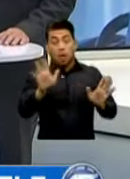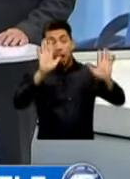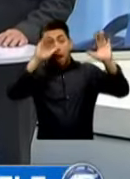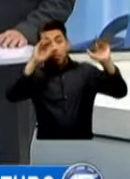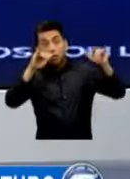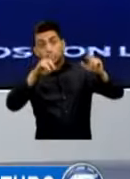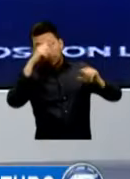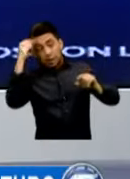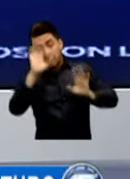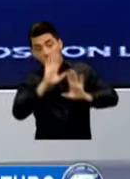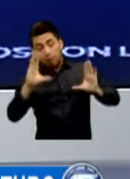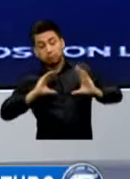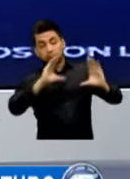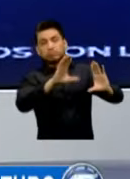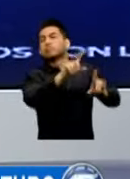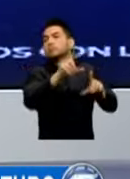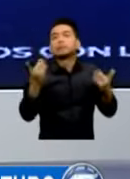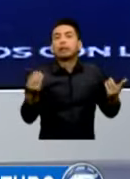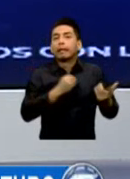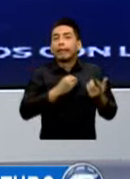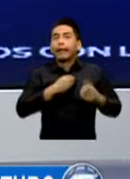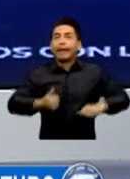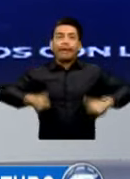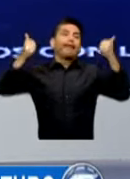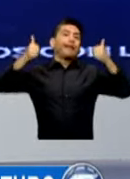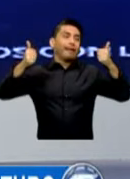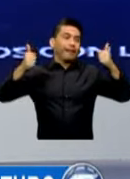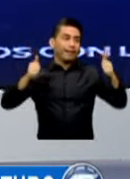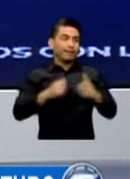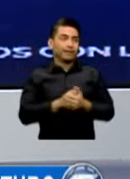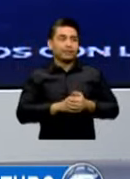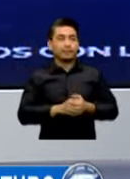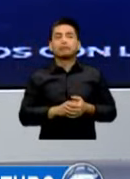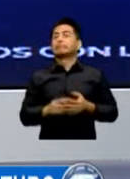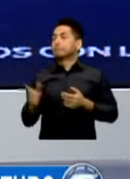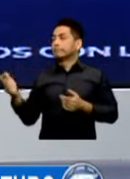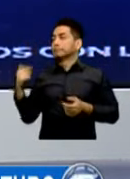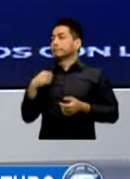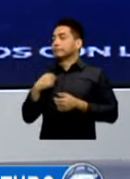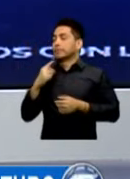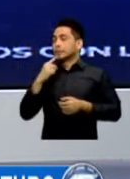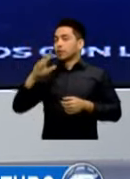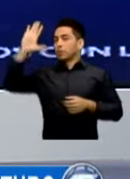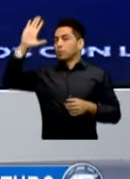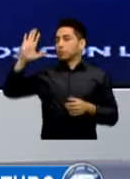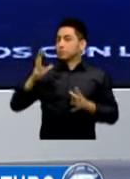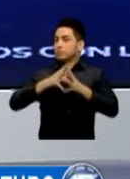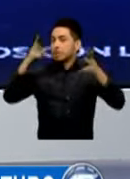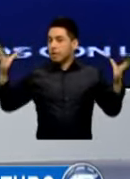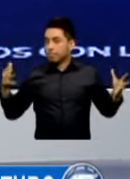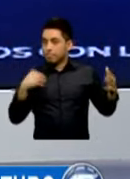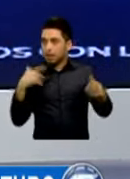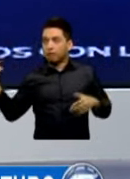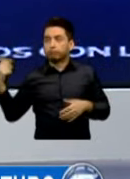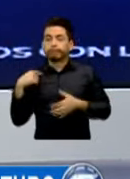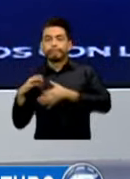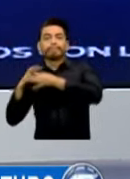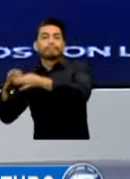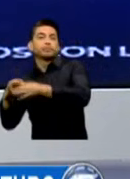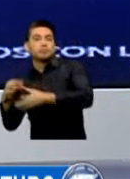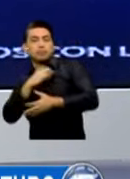Ministro Bueno Es Un Compromiso Muy Grande Adquirido Con Con El Presidente Y Principalmente Con Todos Los Guatemaltecos